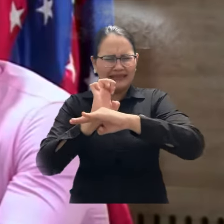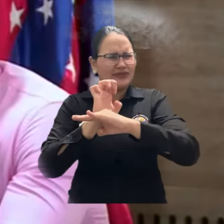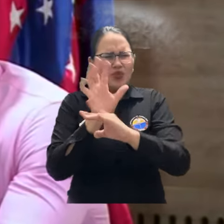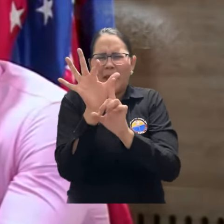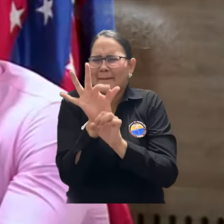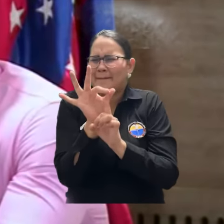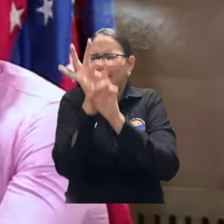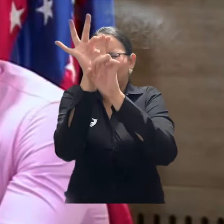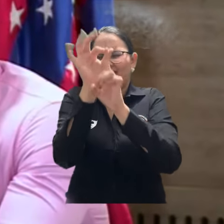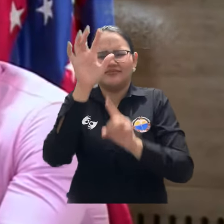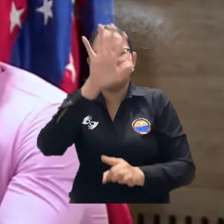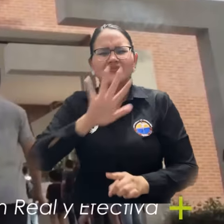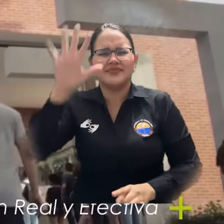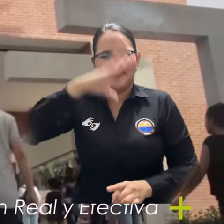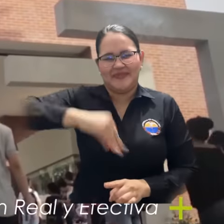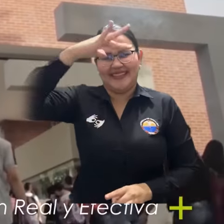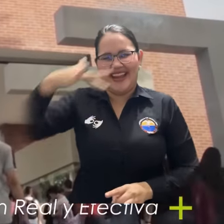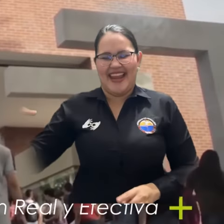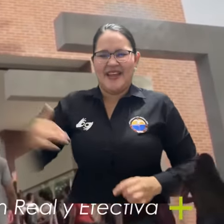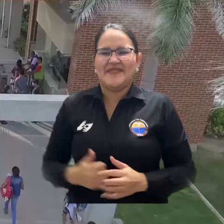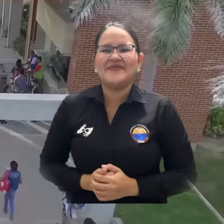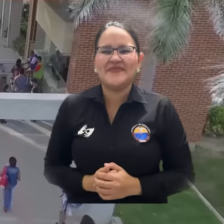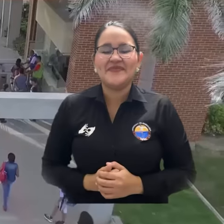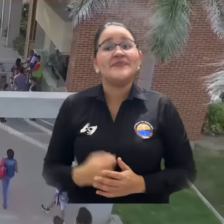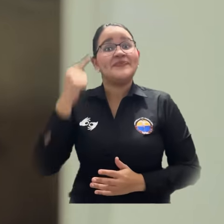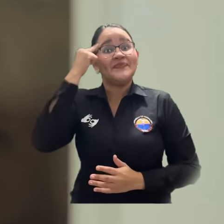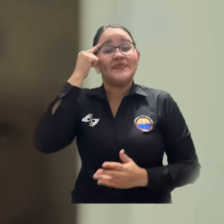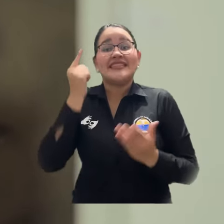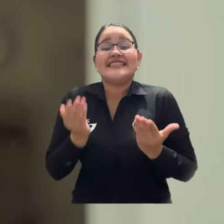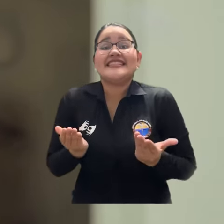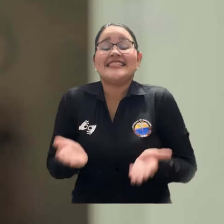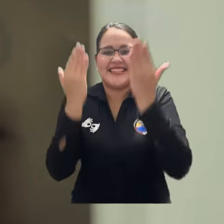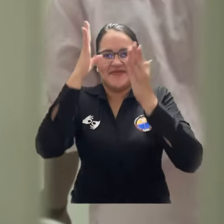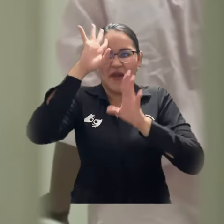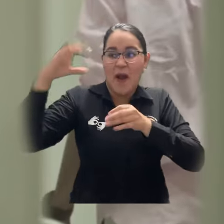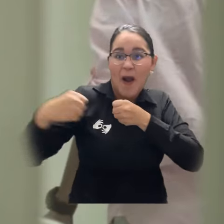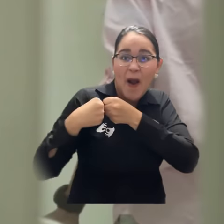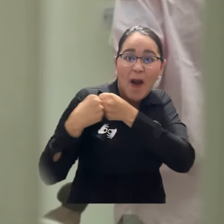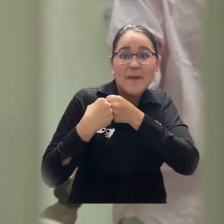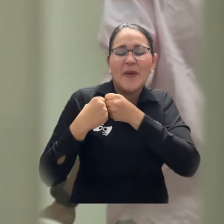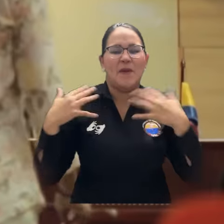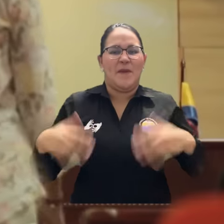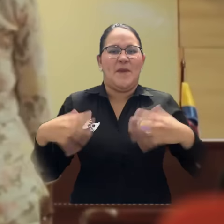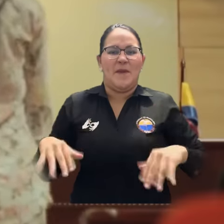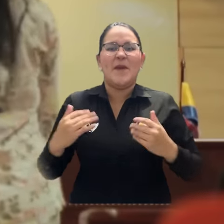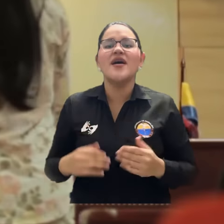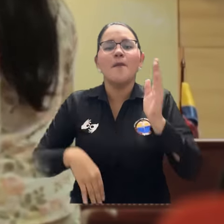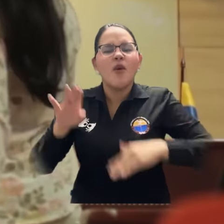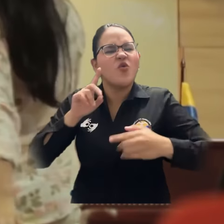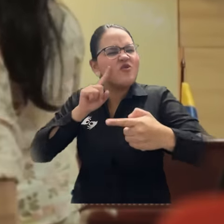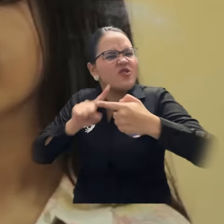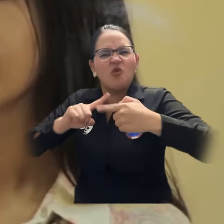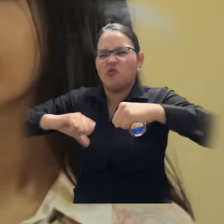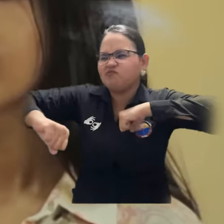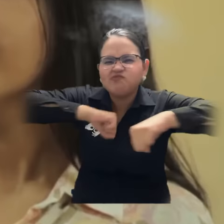del departamento. Creo que fue una experiencia muy importante que retomamos en este convenio, en el espíritu precisamente que nos anima de